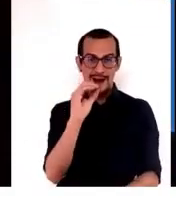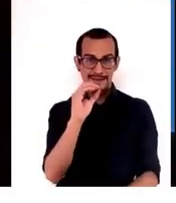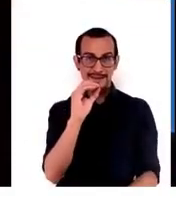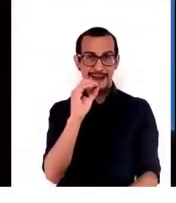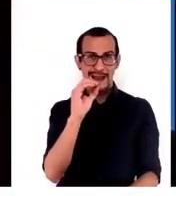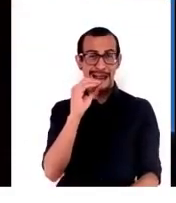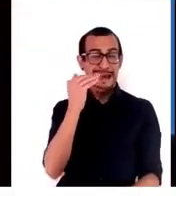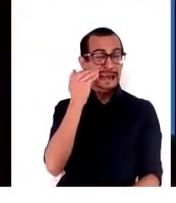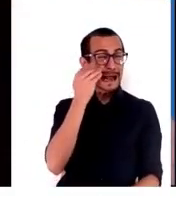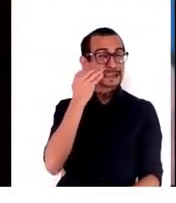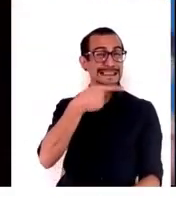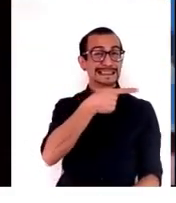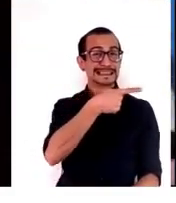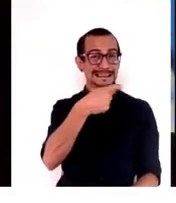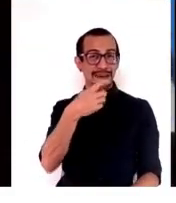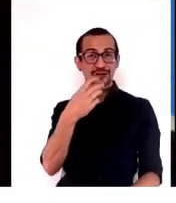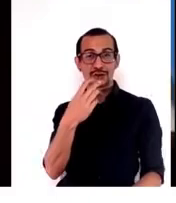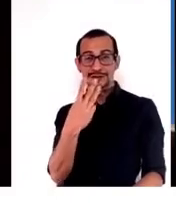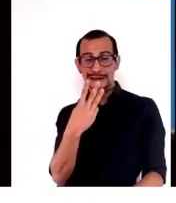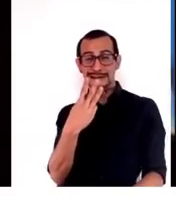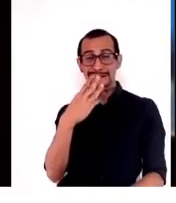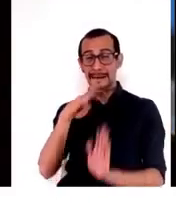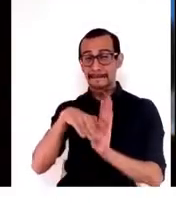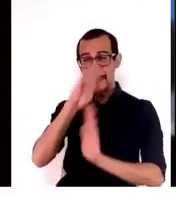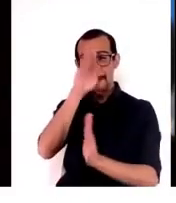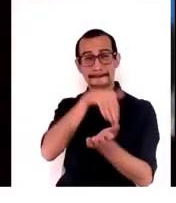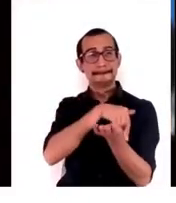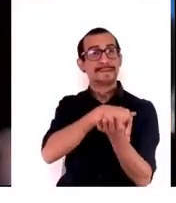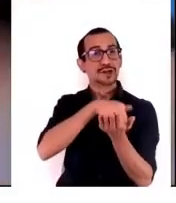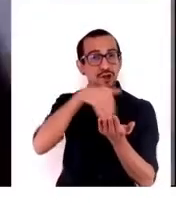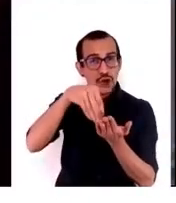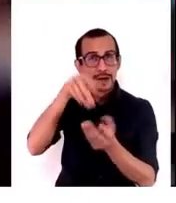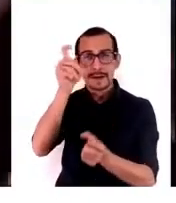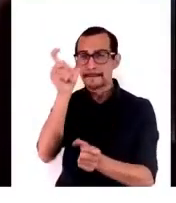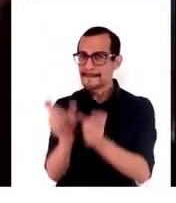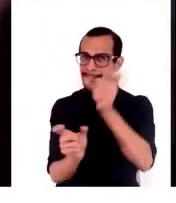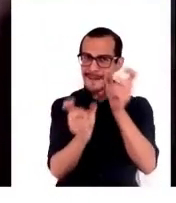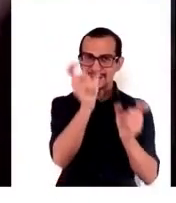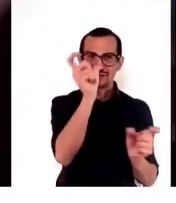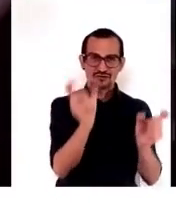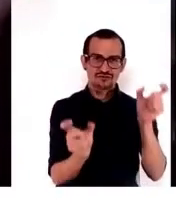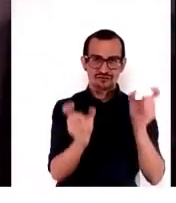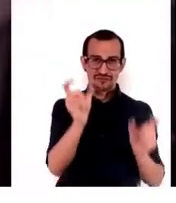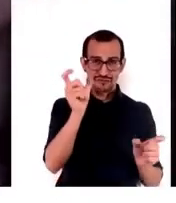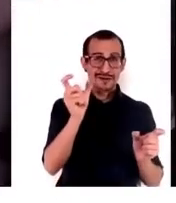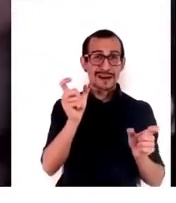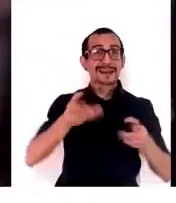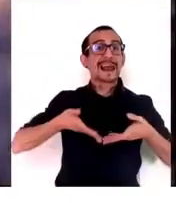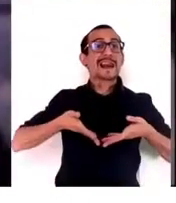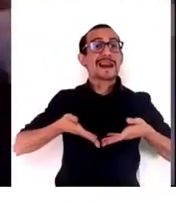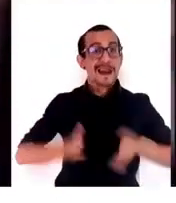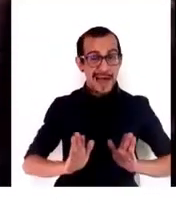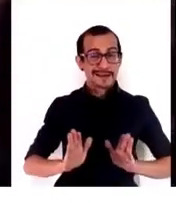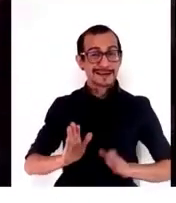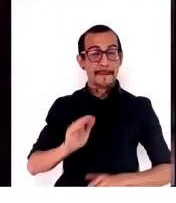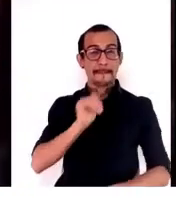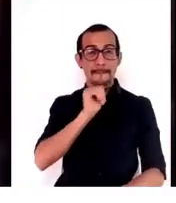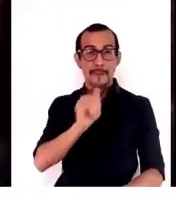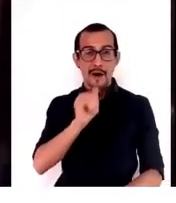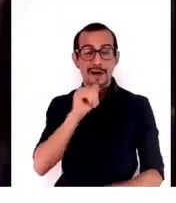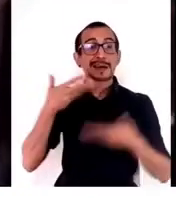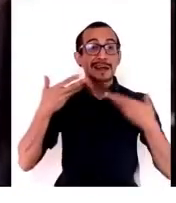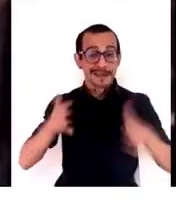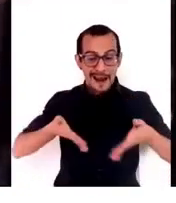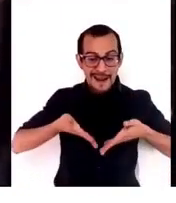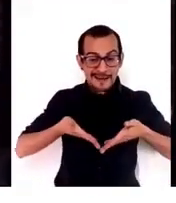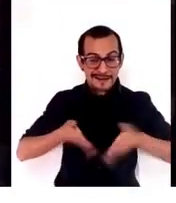casi 130 y pico millones de personas que van a ser pobreza, que van a bajar bajo la línea de